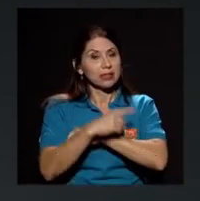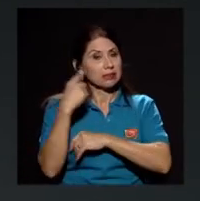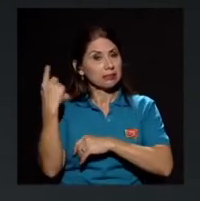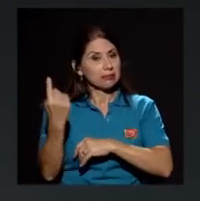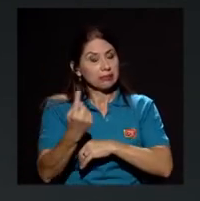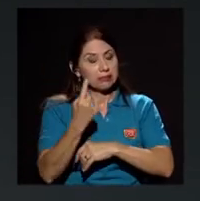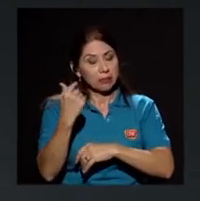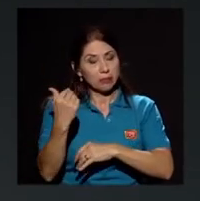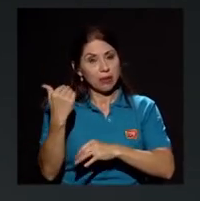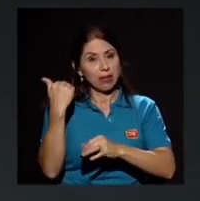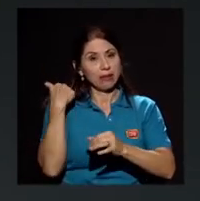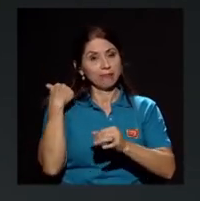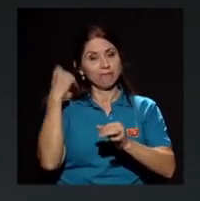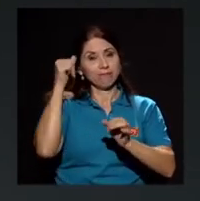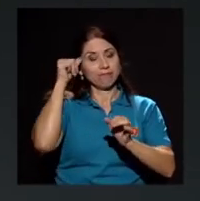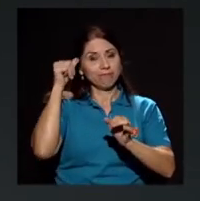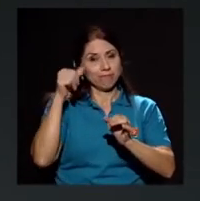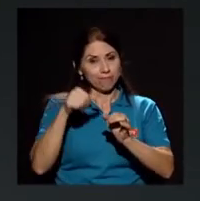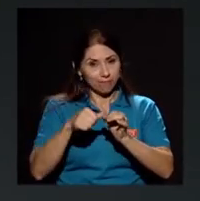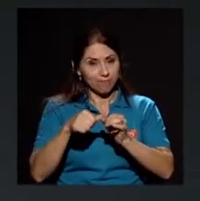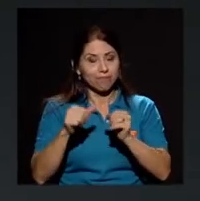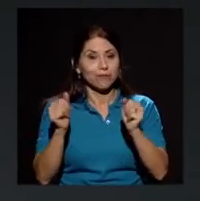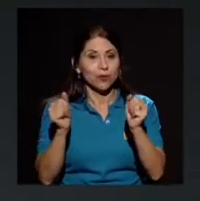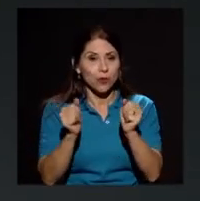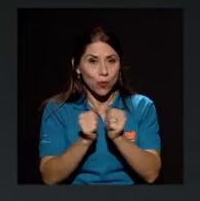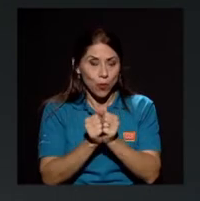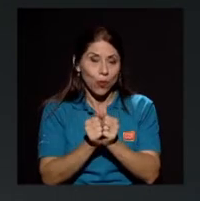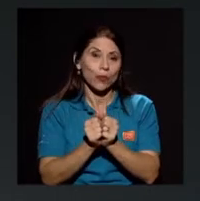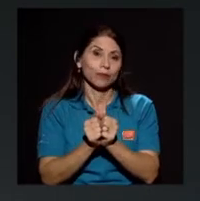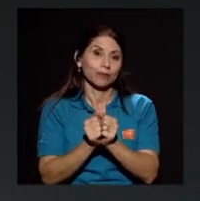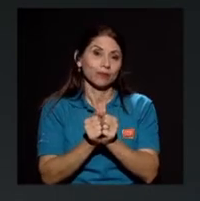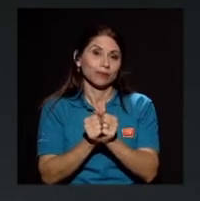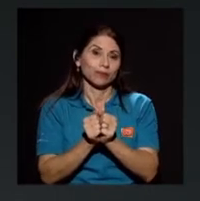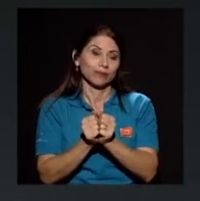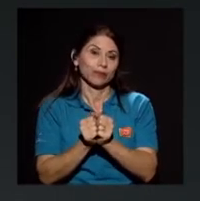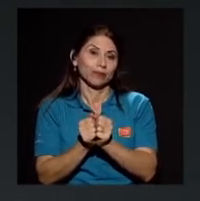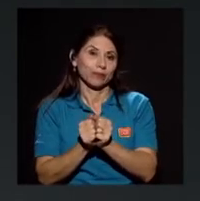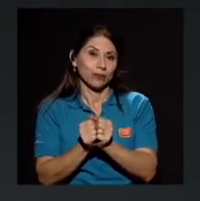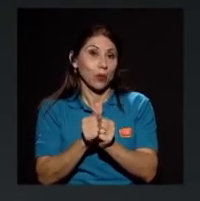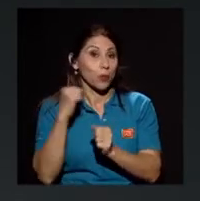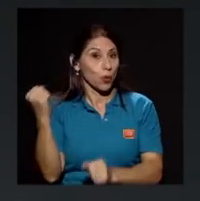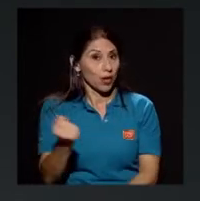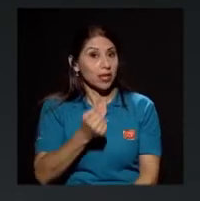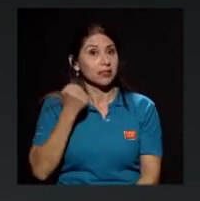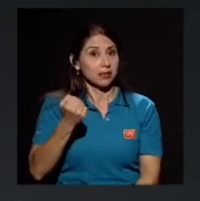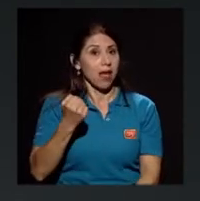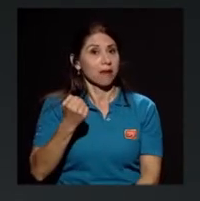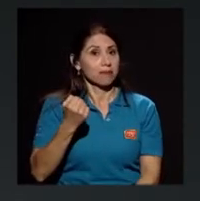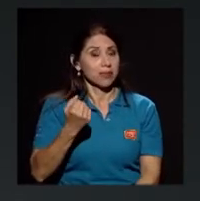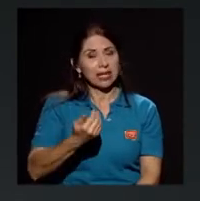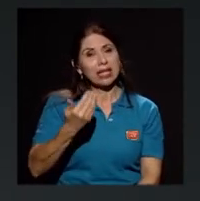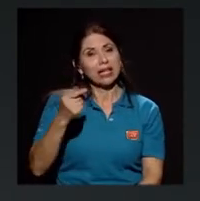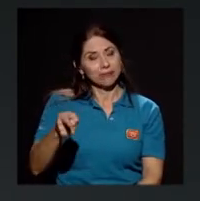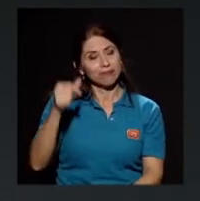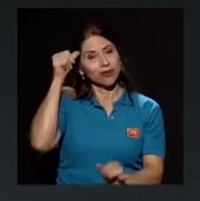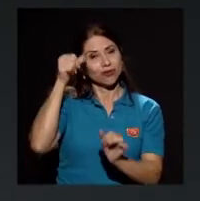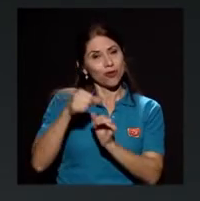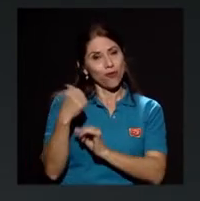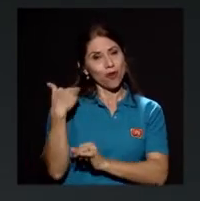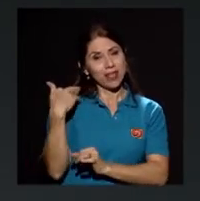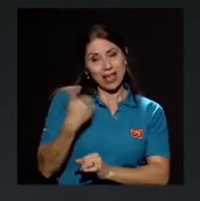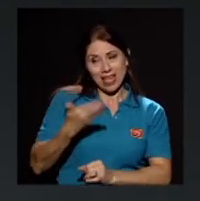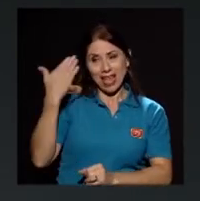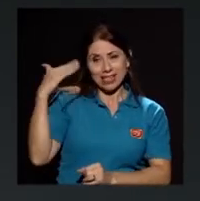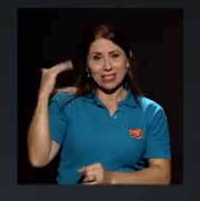a veces con una cierta violencia de que hace 200 millones de años,